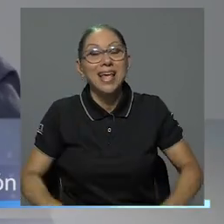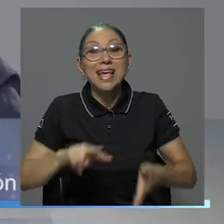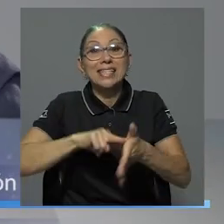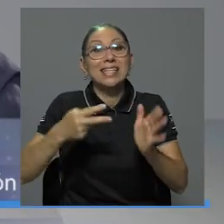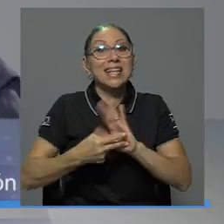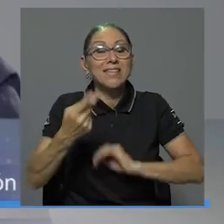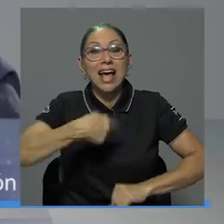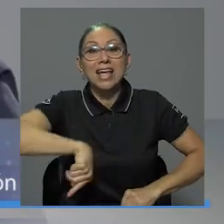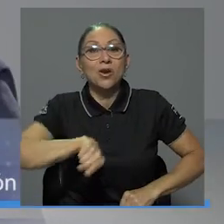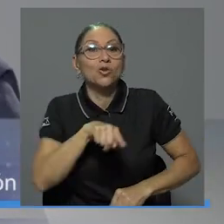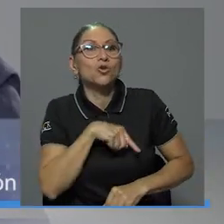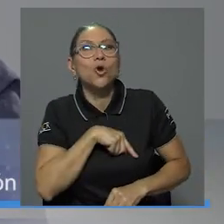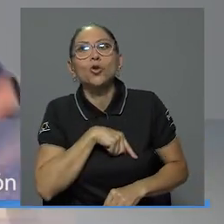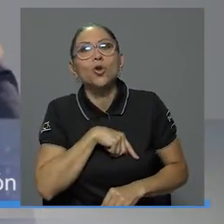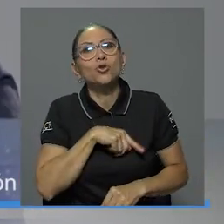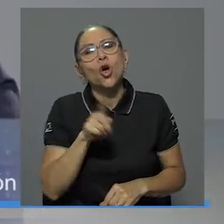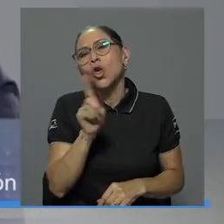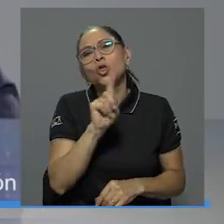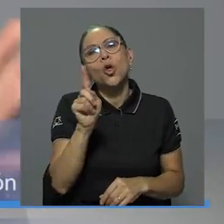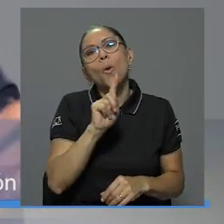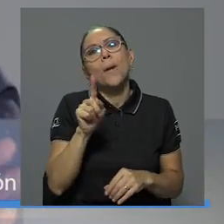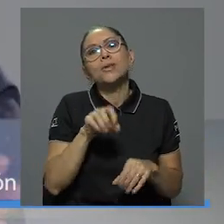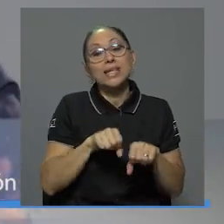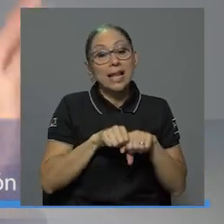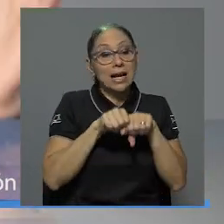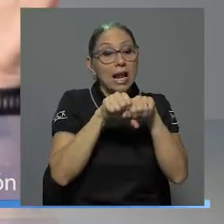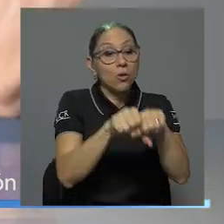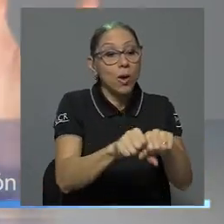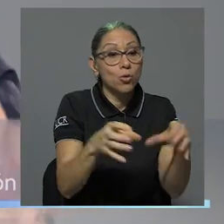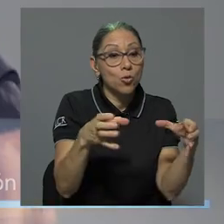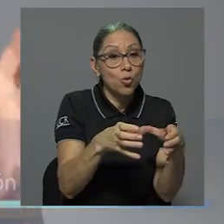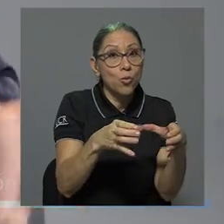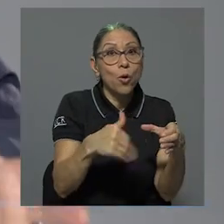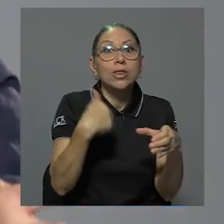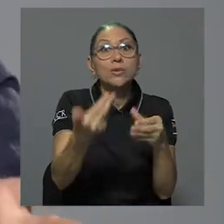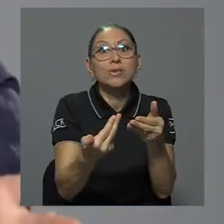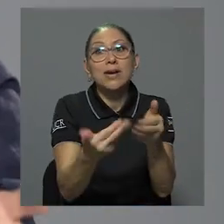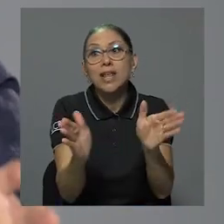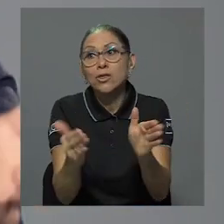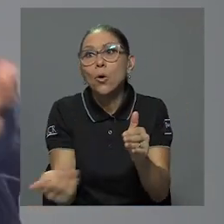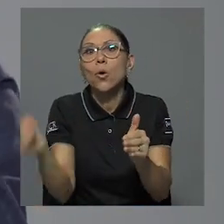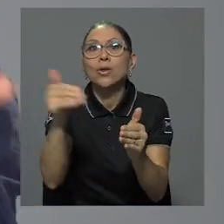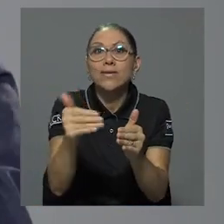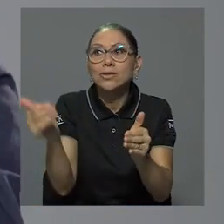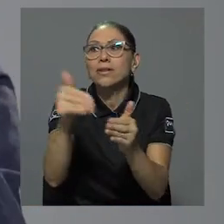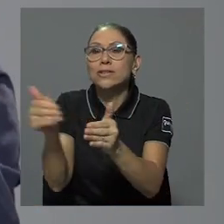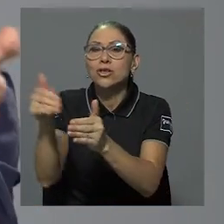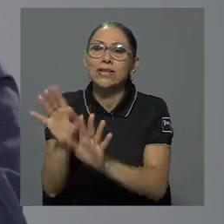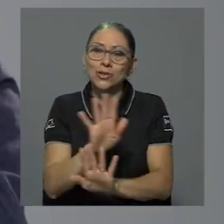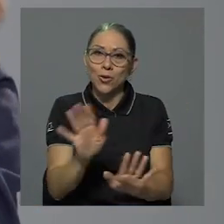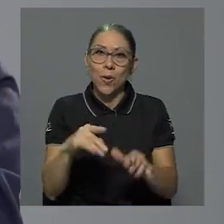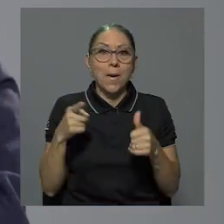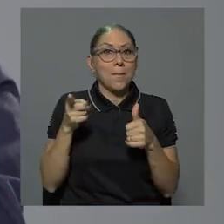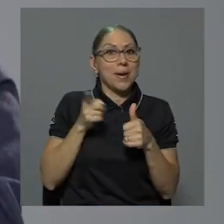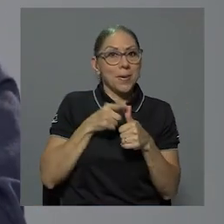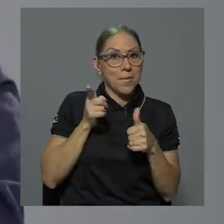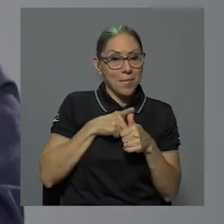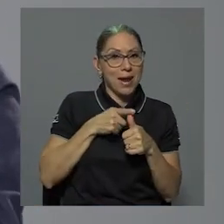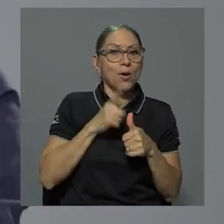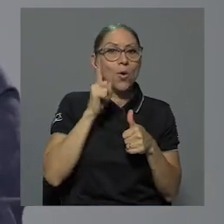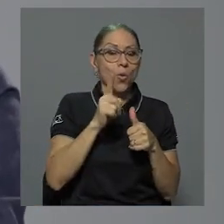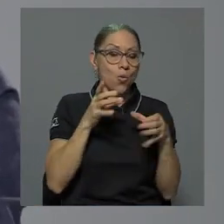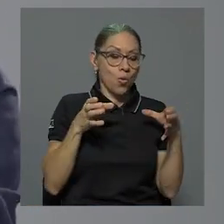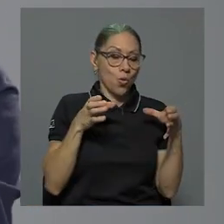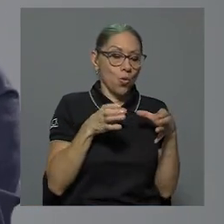graduando y abriendo la carrera todo el tiempo, sino que vamos a tener un plan piloto de 25 personas, más 7 personas de traslado de